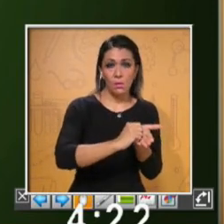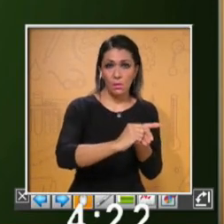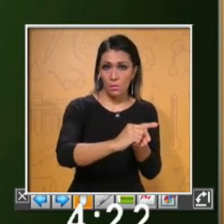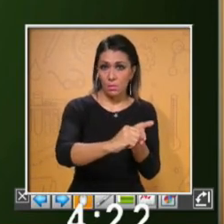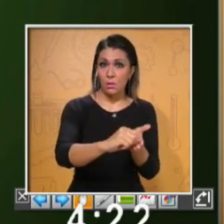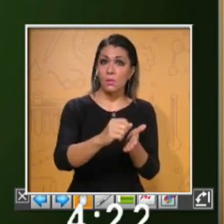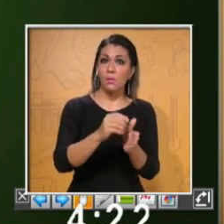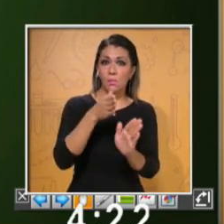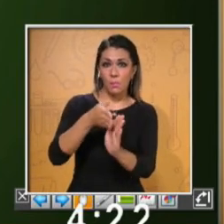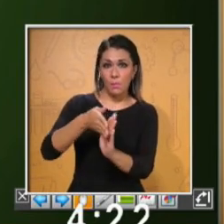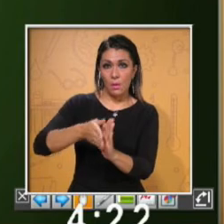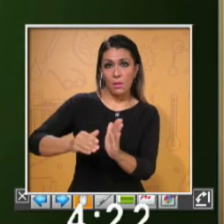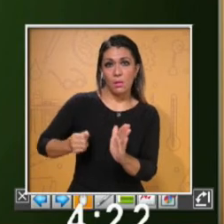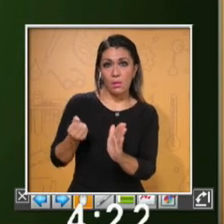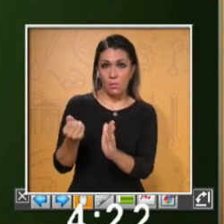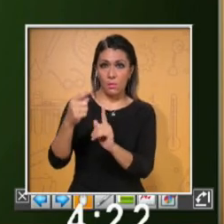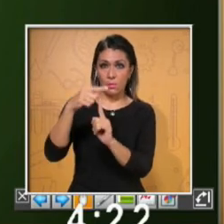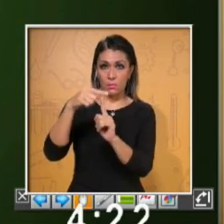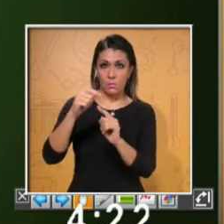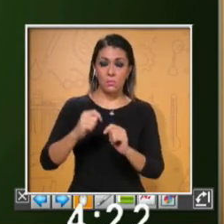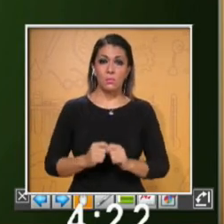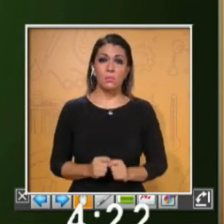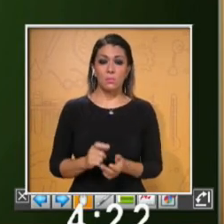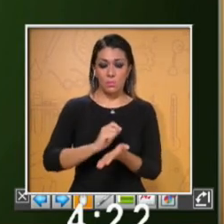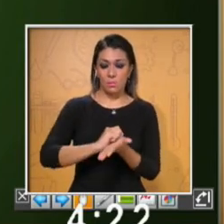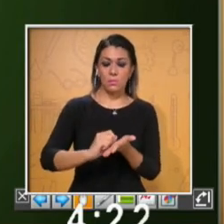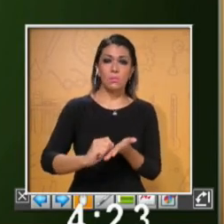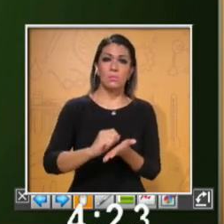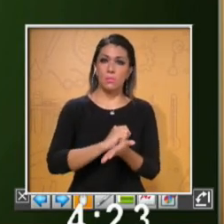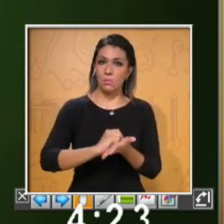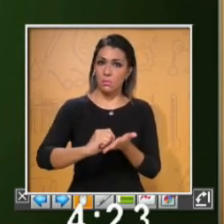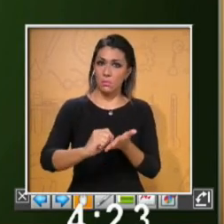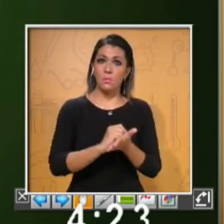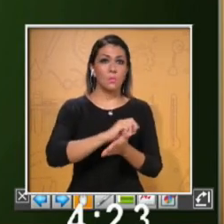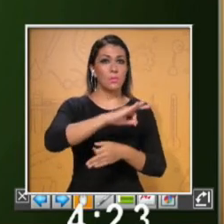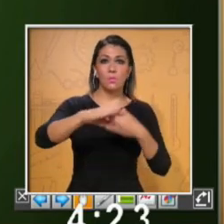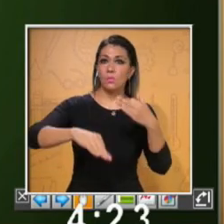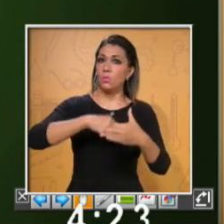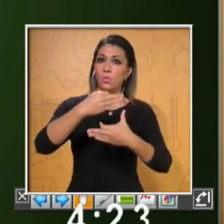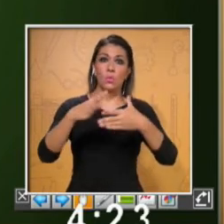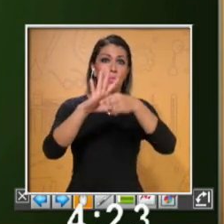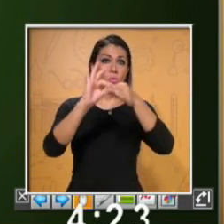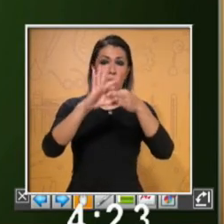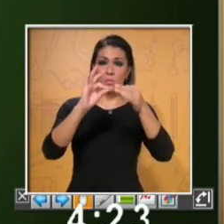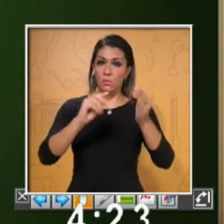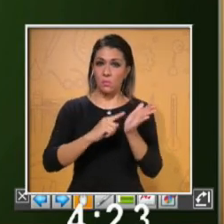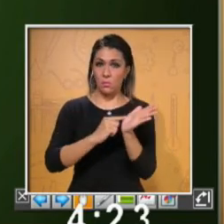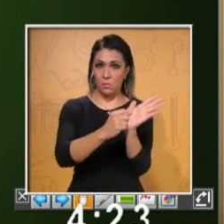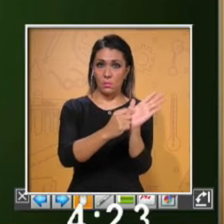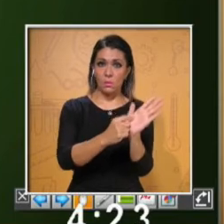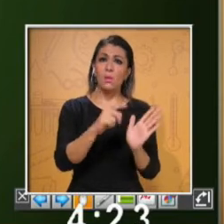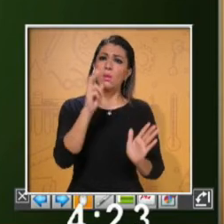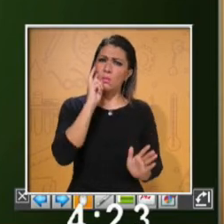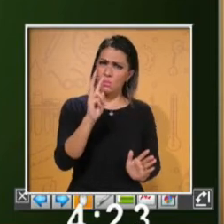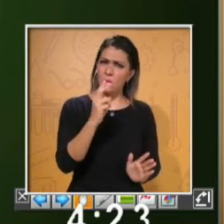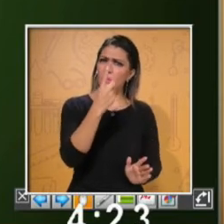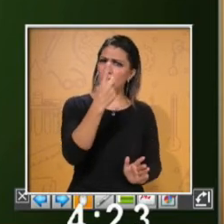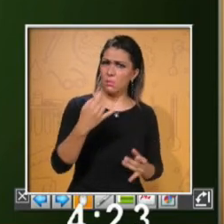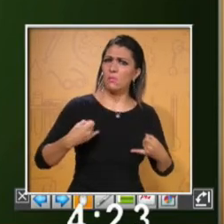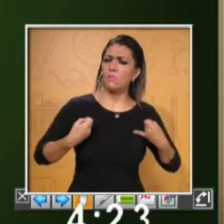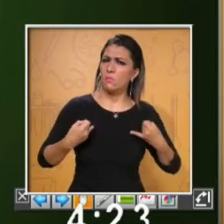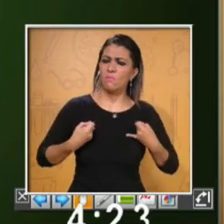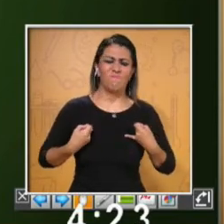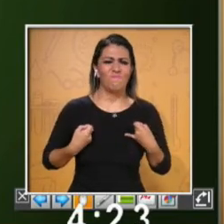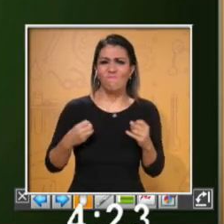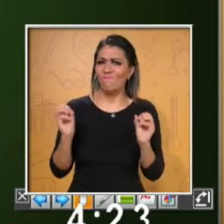experiencias. Número 4. Escribir el guión de la exposición. ¿Te diste cuenta que uno de los jóvenes que participó en el video